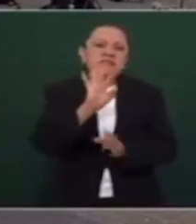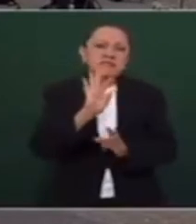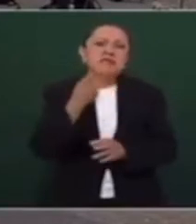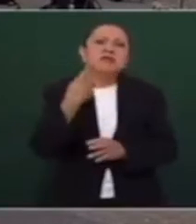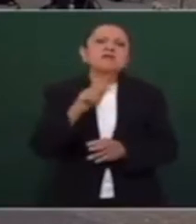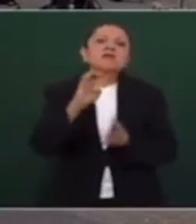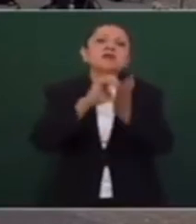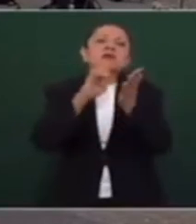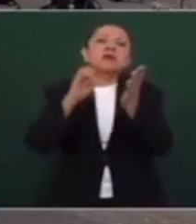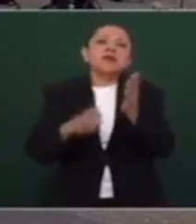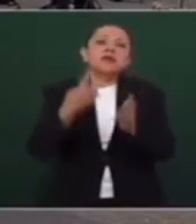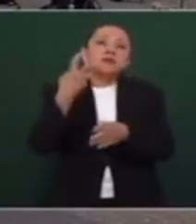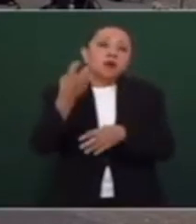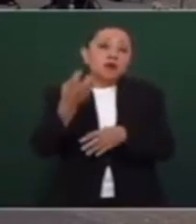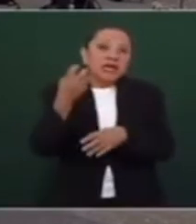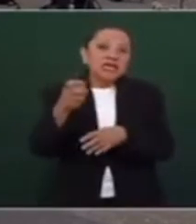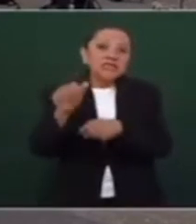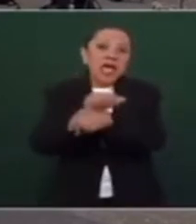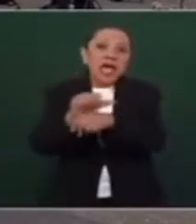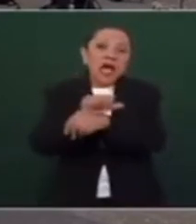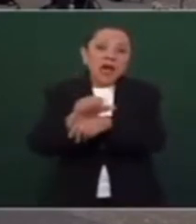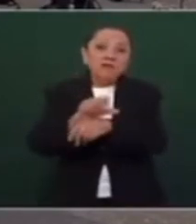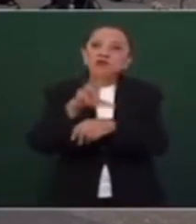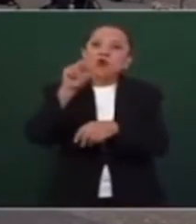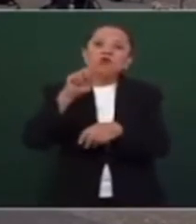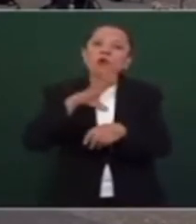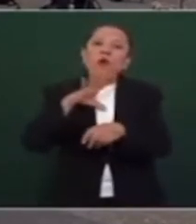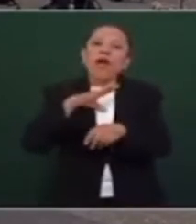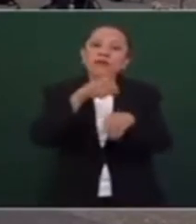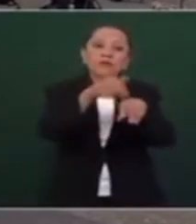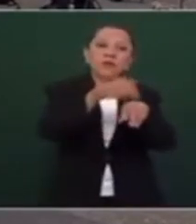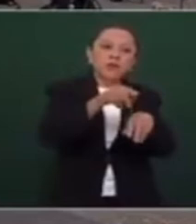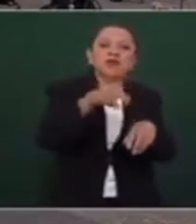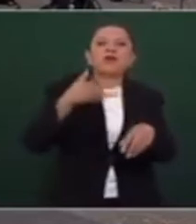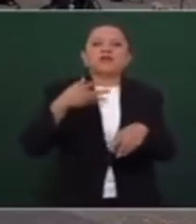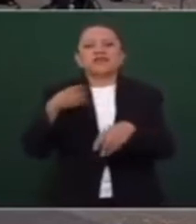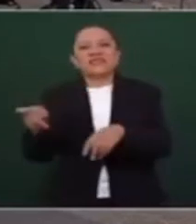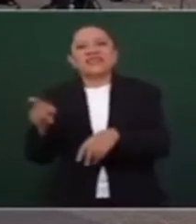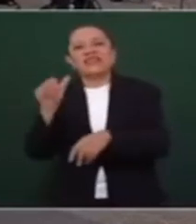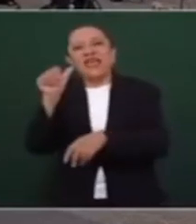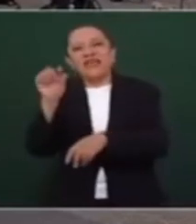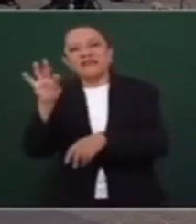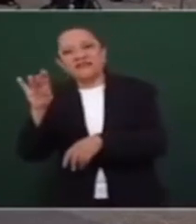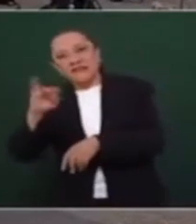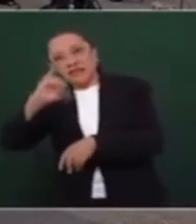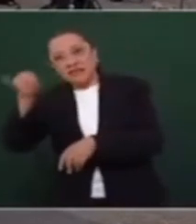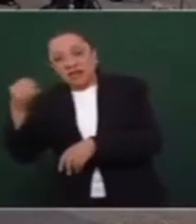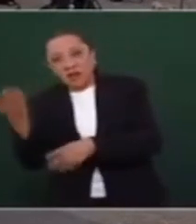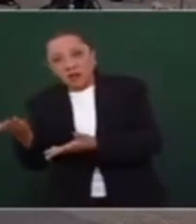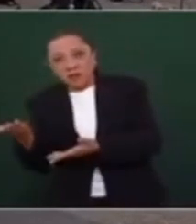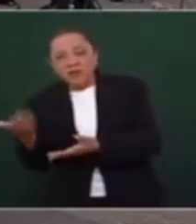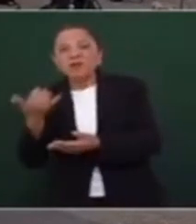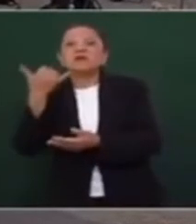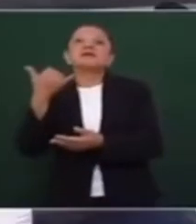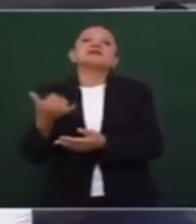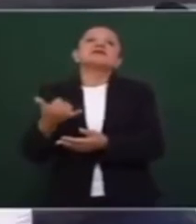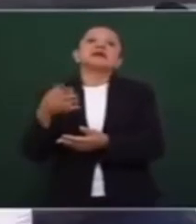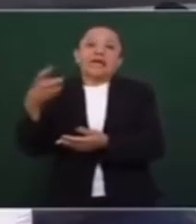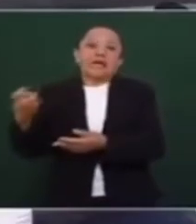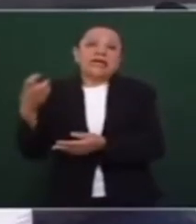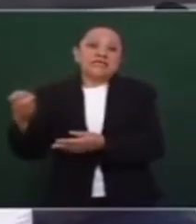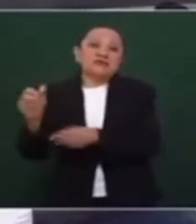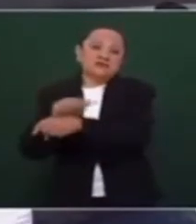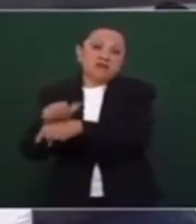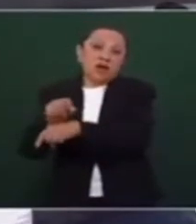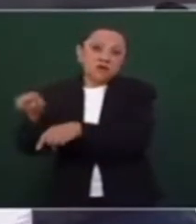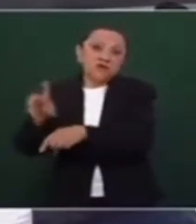tipo de vehículos que en su número se empiecen con la letra J y ahí también, en el mismo sentido, las viudas, que seguramente pasa a